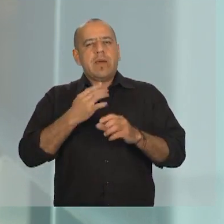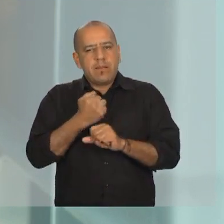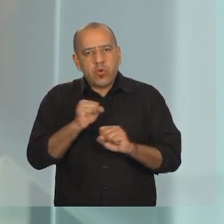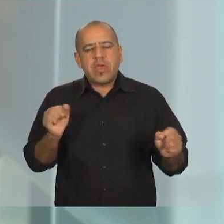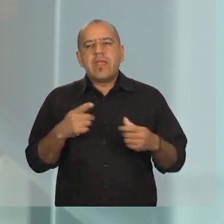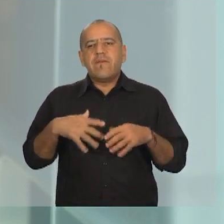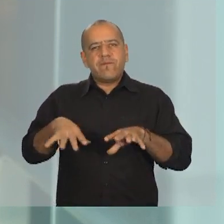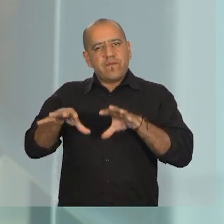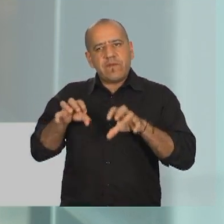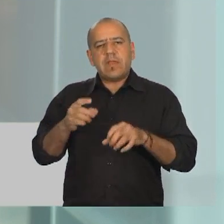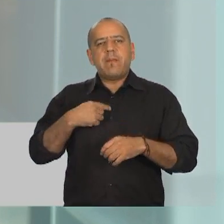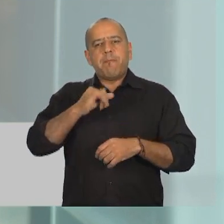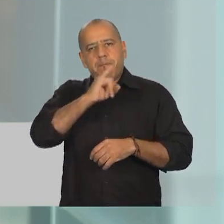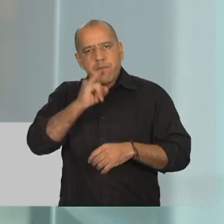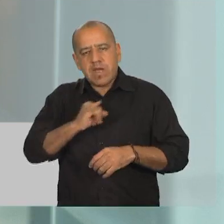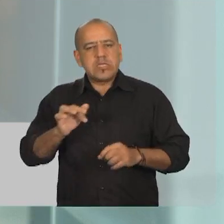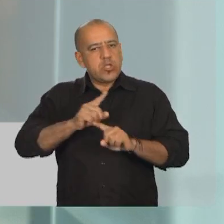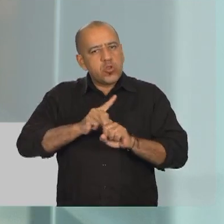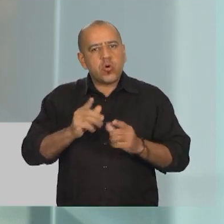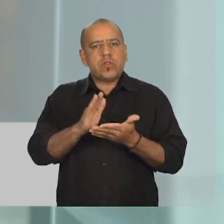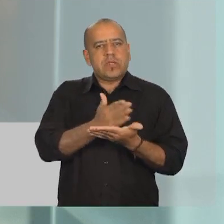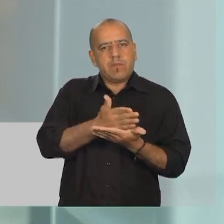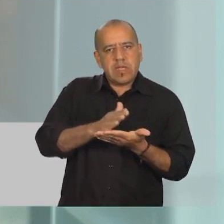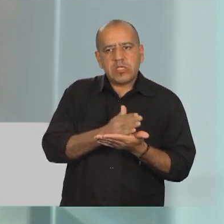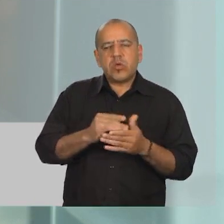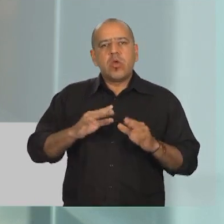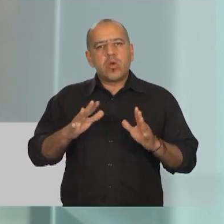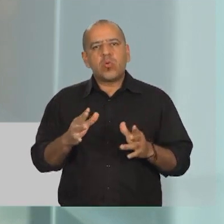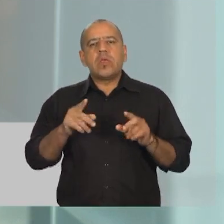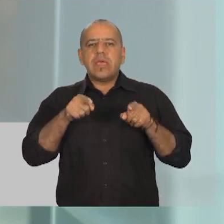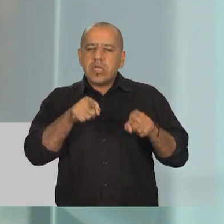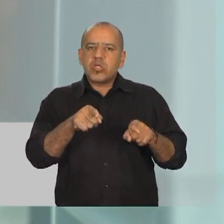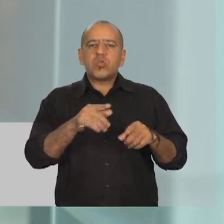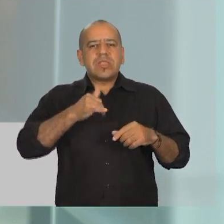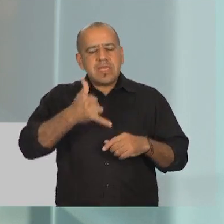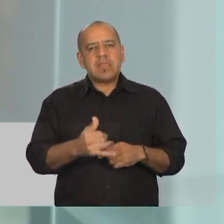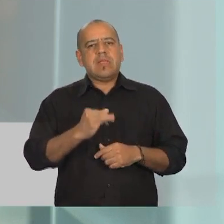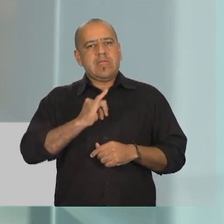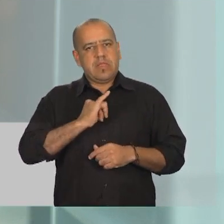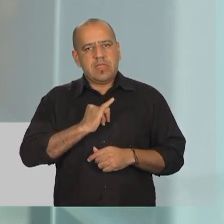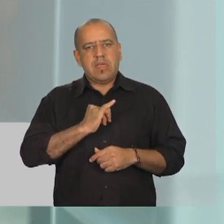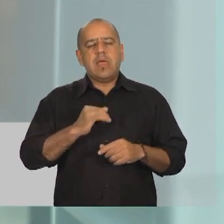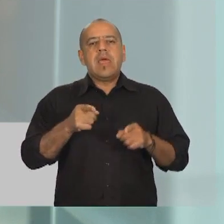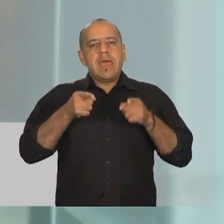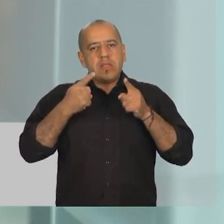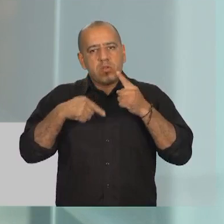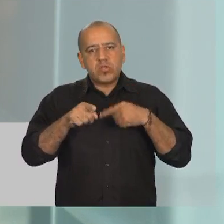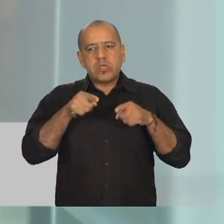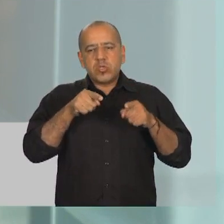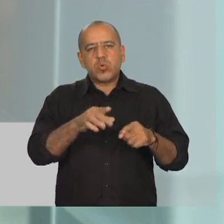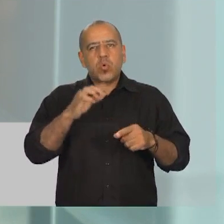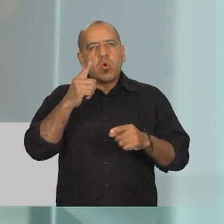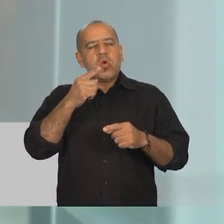paz, sin discriminación de clase alguna, con dignidad vivieron y con dignidad murieron. Sus